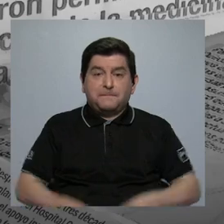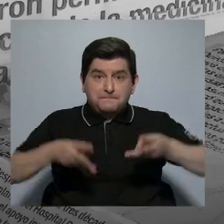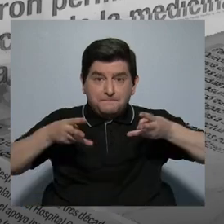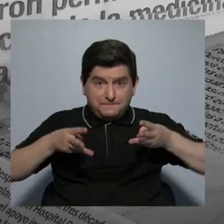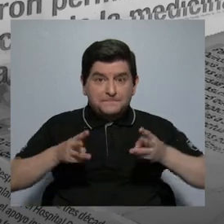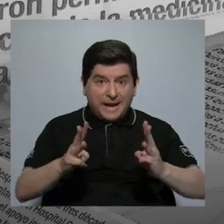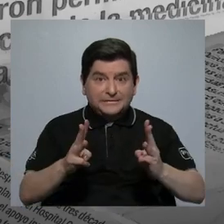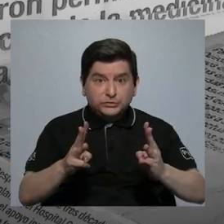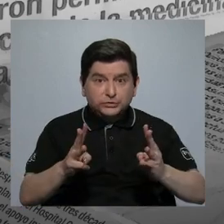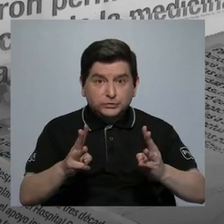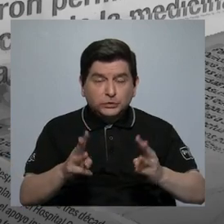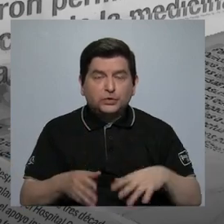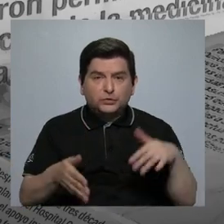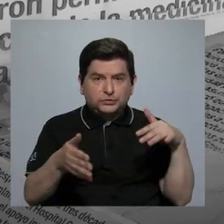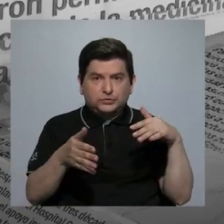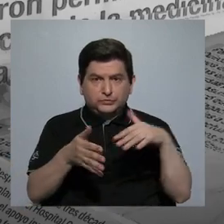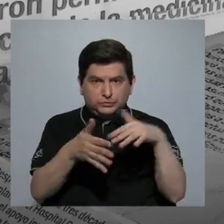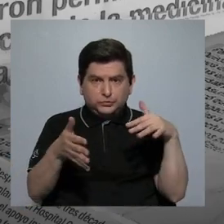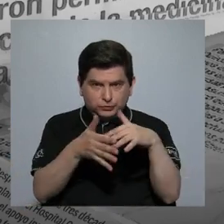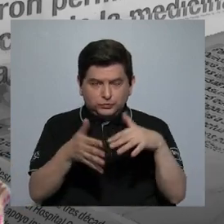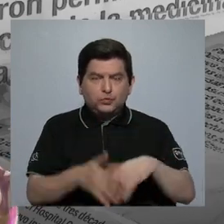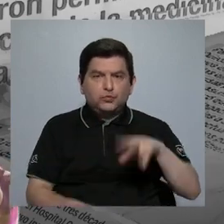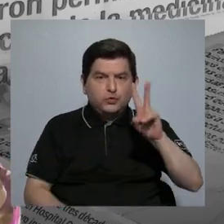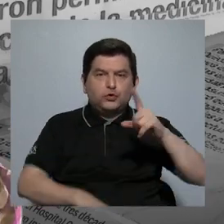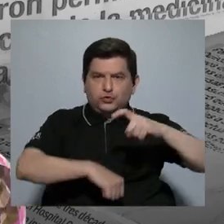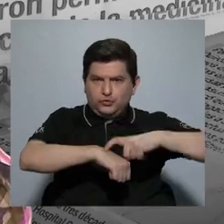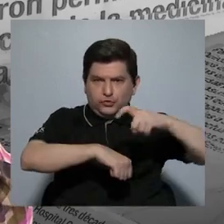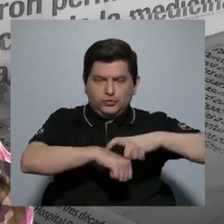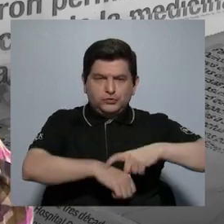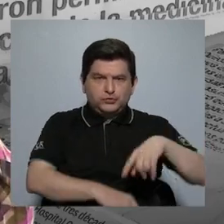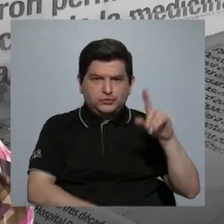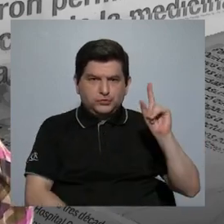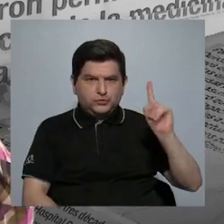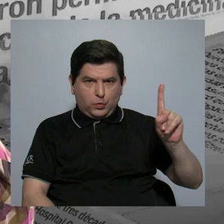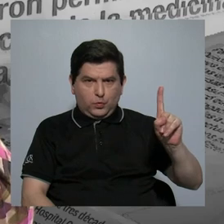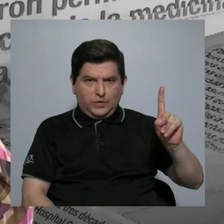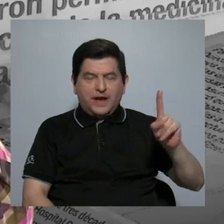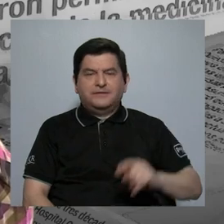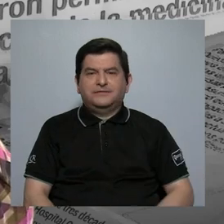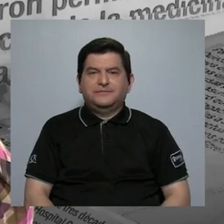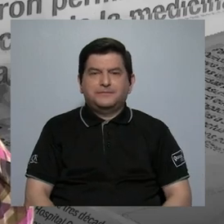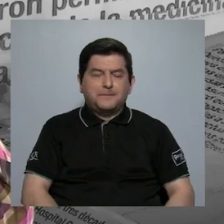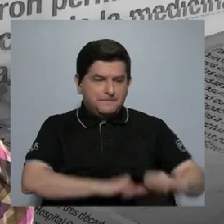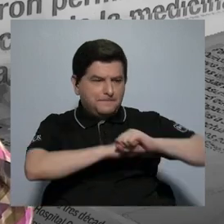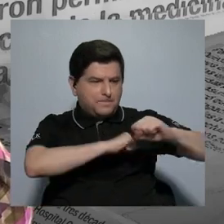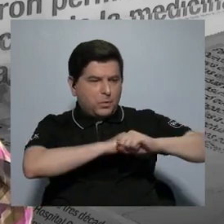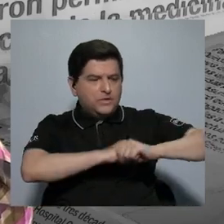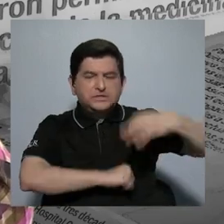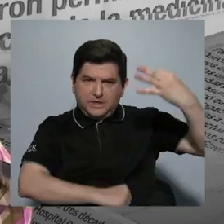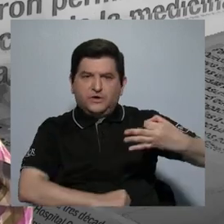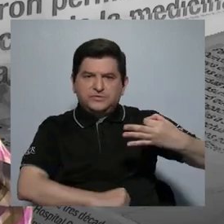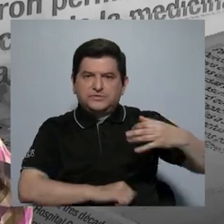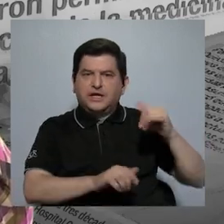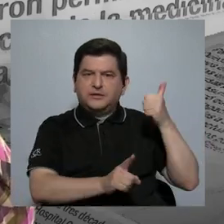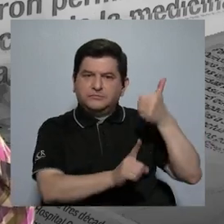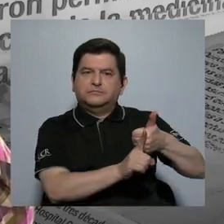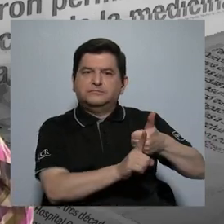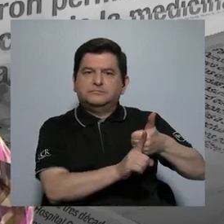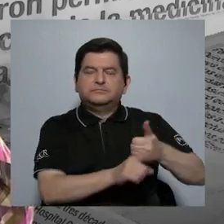metodología del estudio tiene dos fases. Una, la que es propiamente la publicidad oficial.